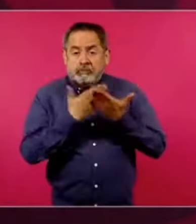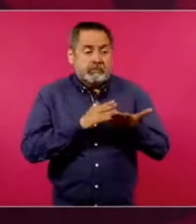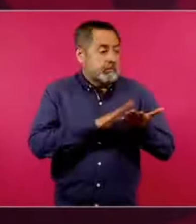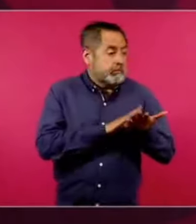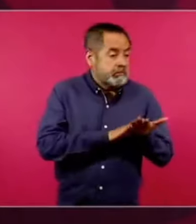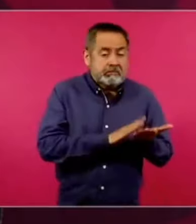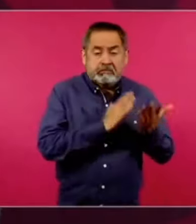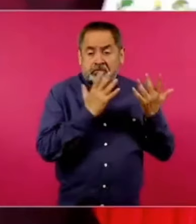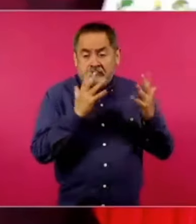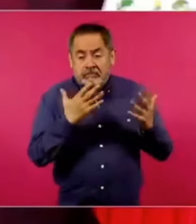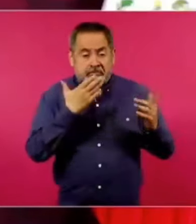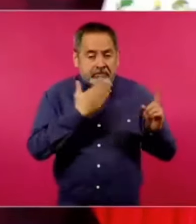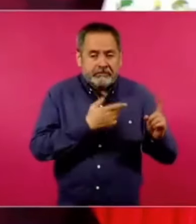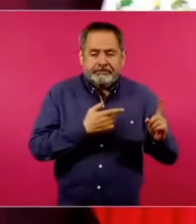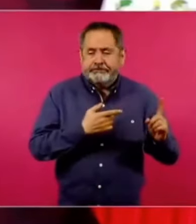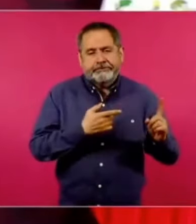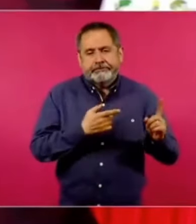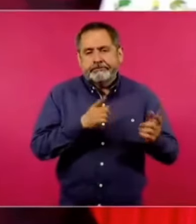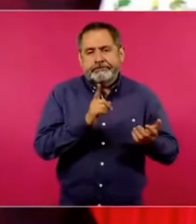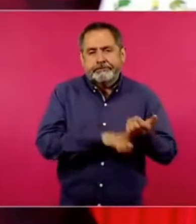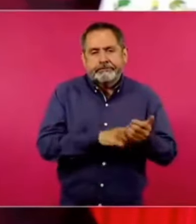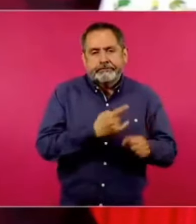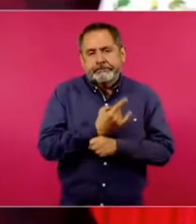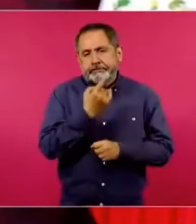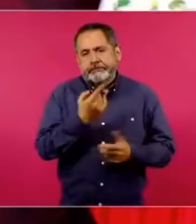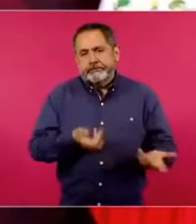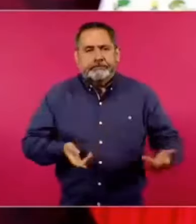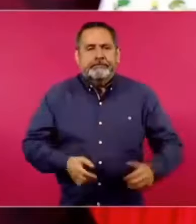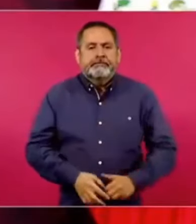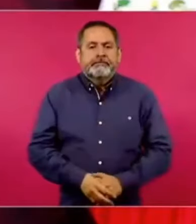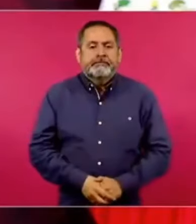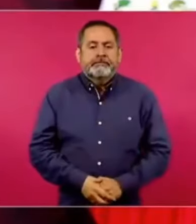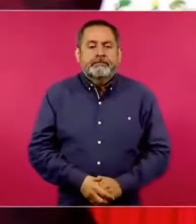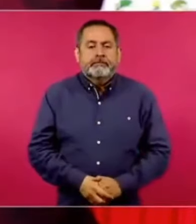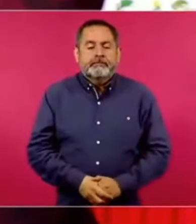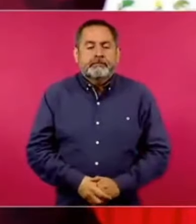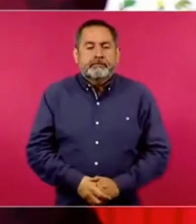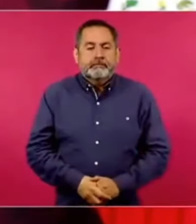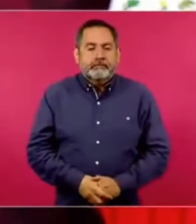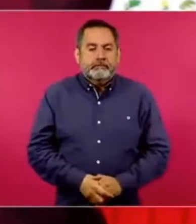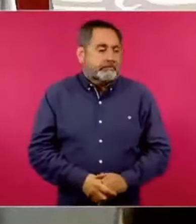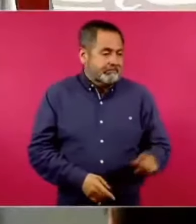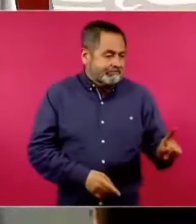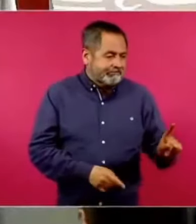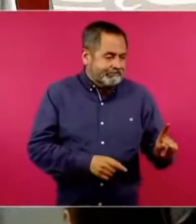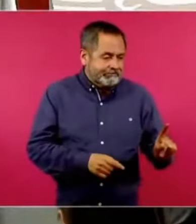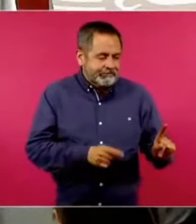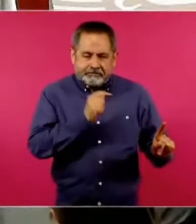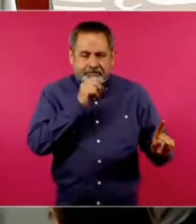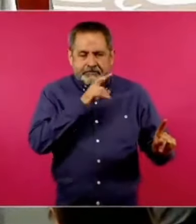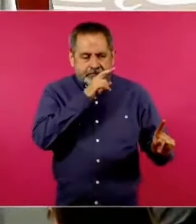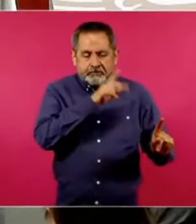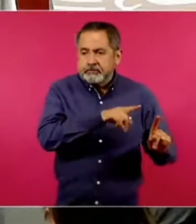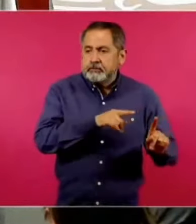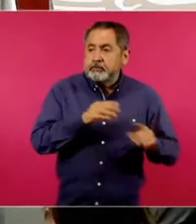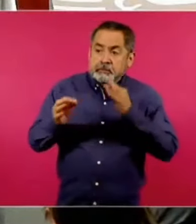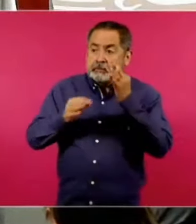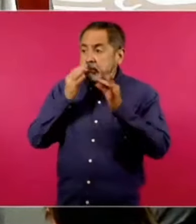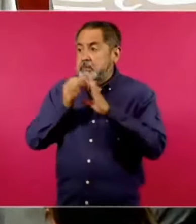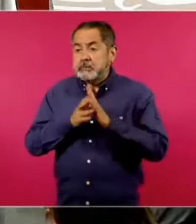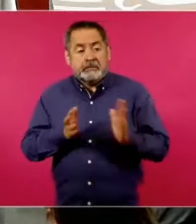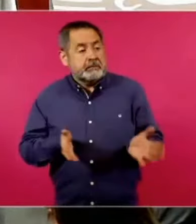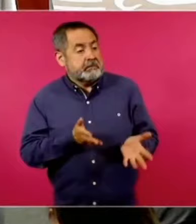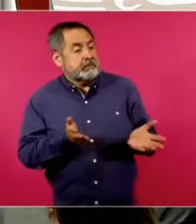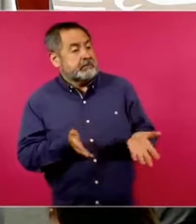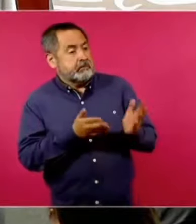los levantaban, pero costaba